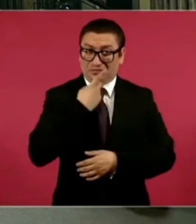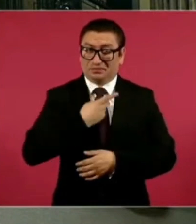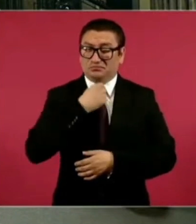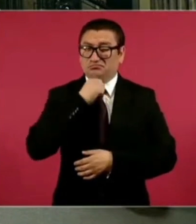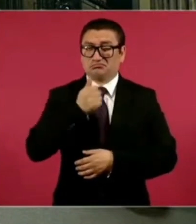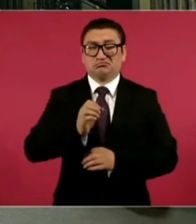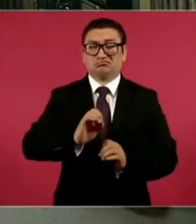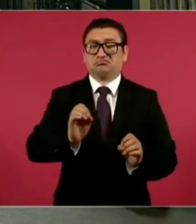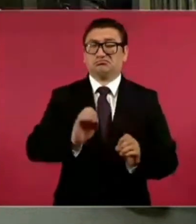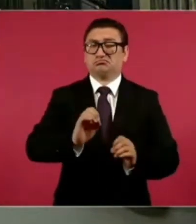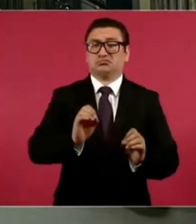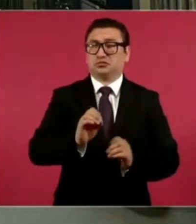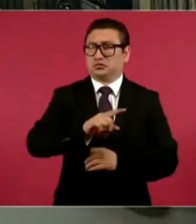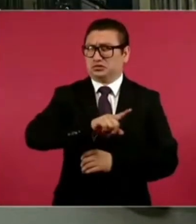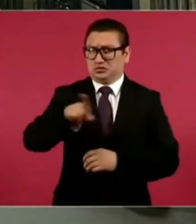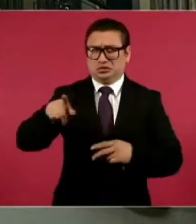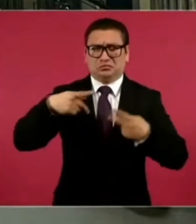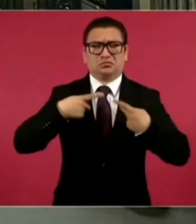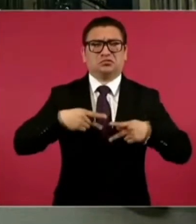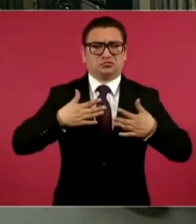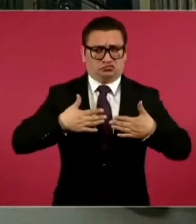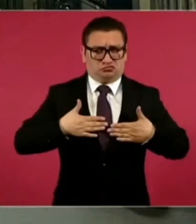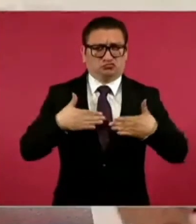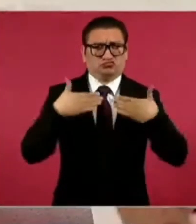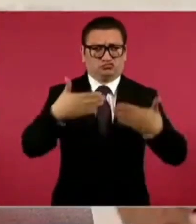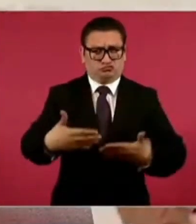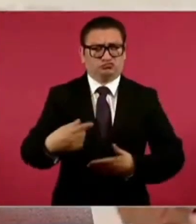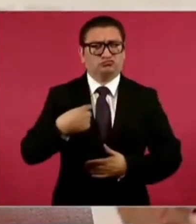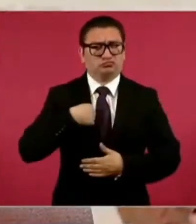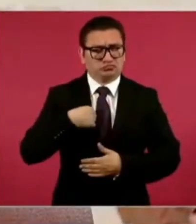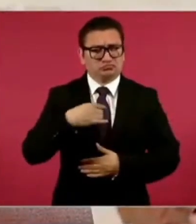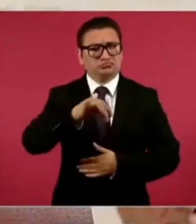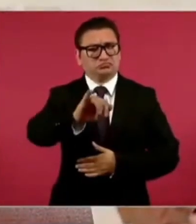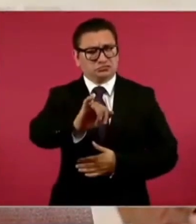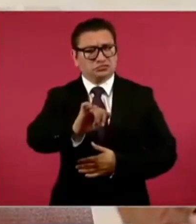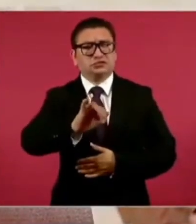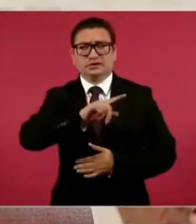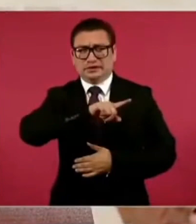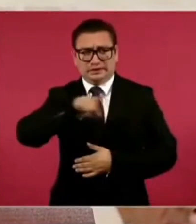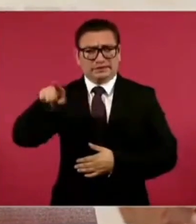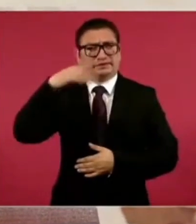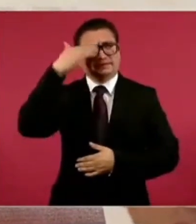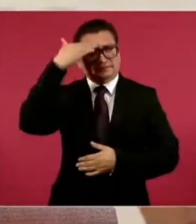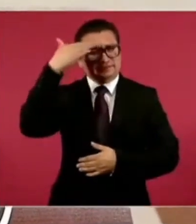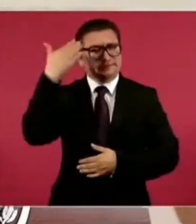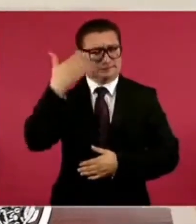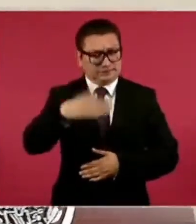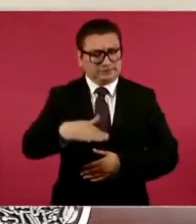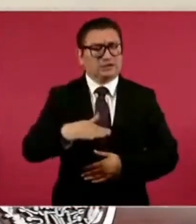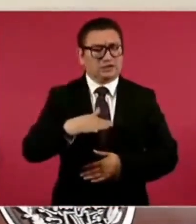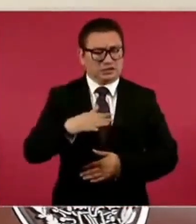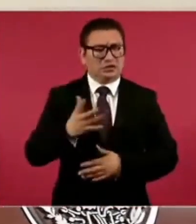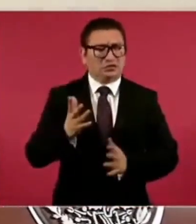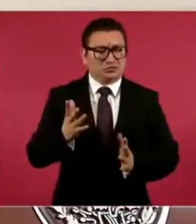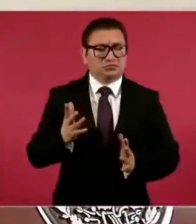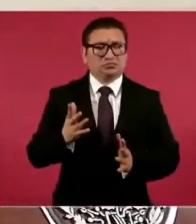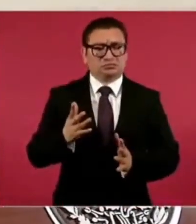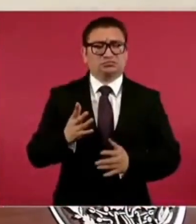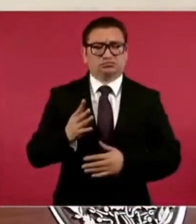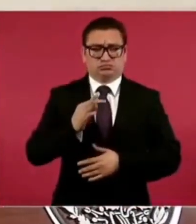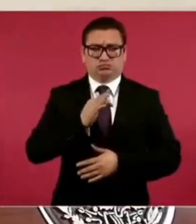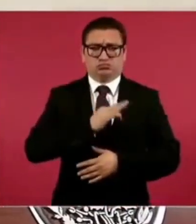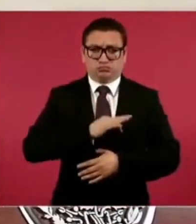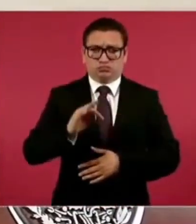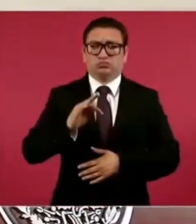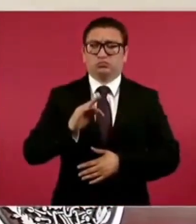Y me tienen confianza y saben que no